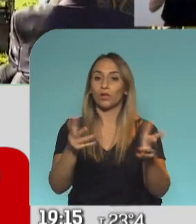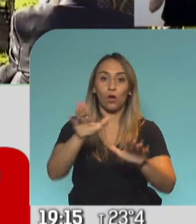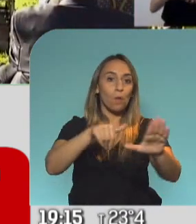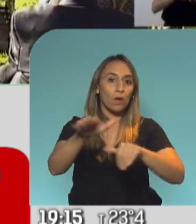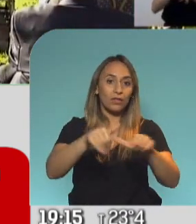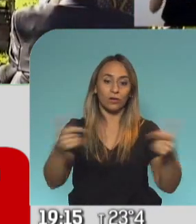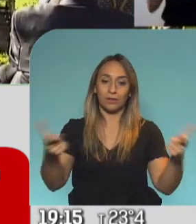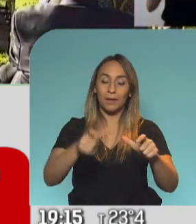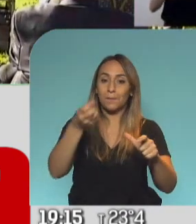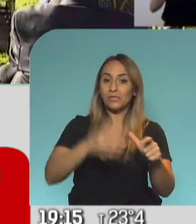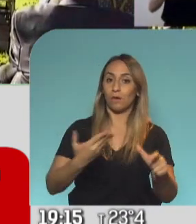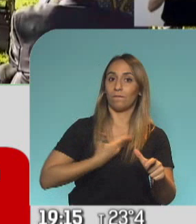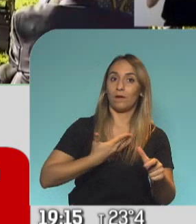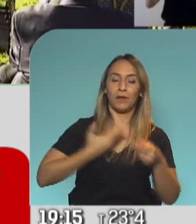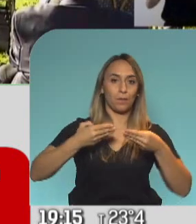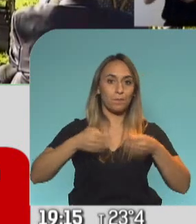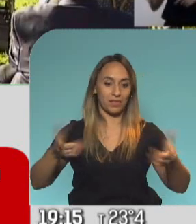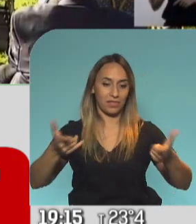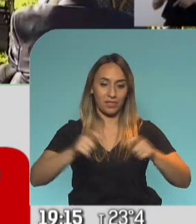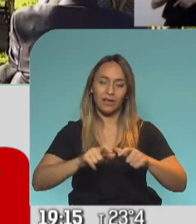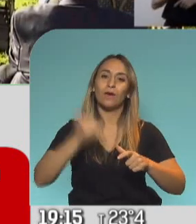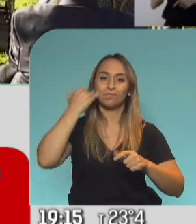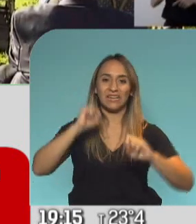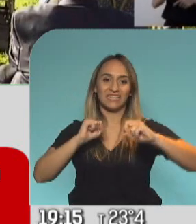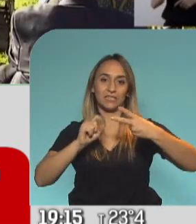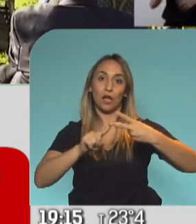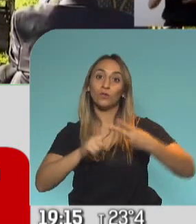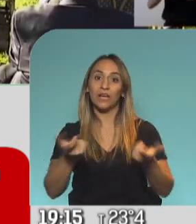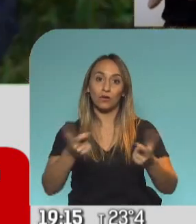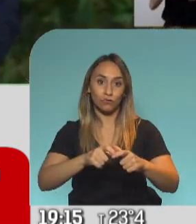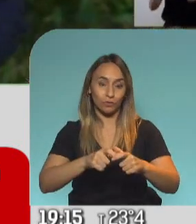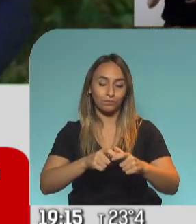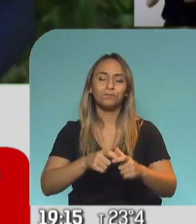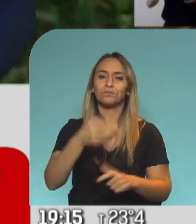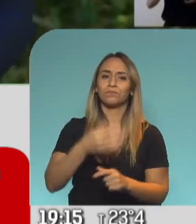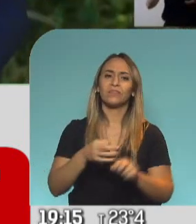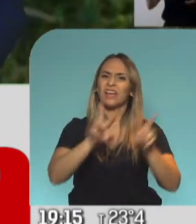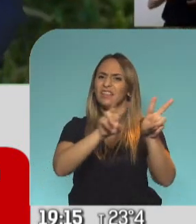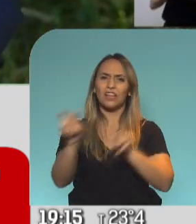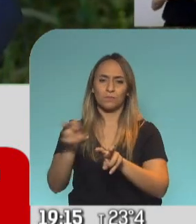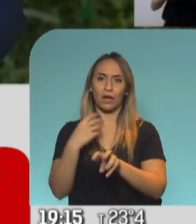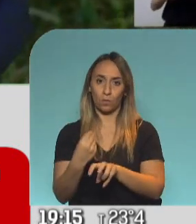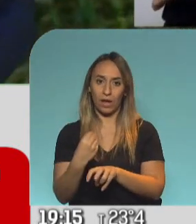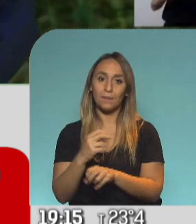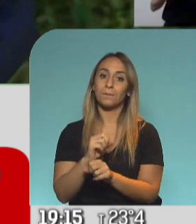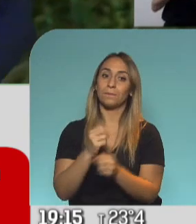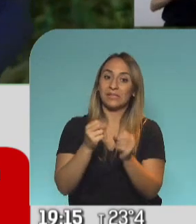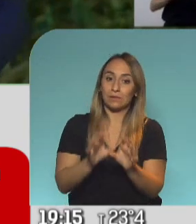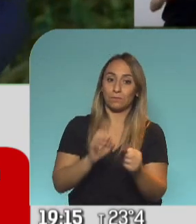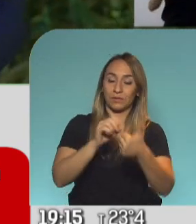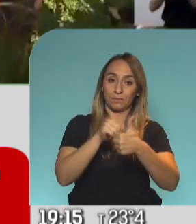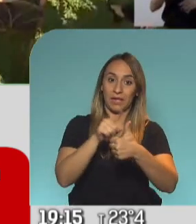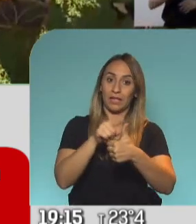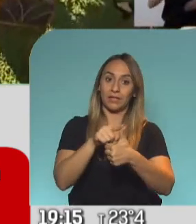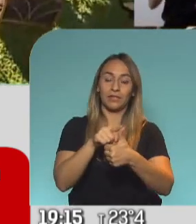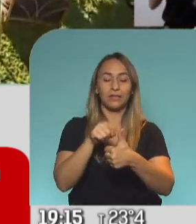inauguró en febrero, ahora tuvo su segunda reunión. Básicamente, los ejes tratados, mira, comenzamos por el principio, bien lo